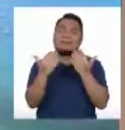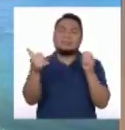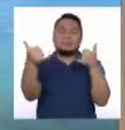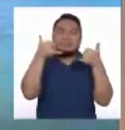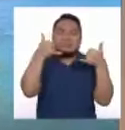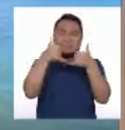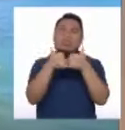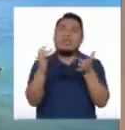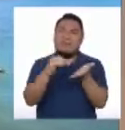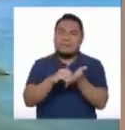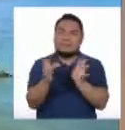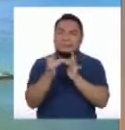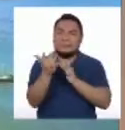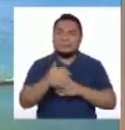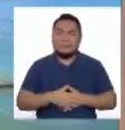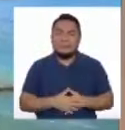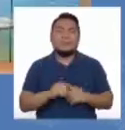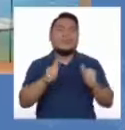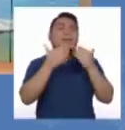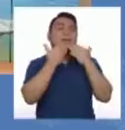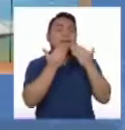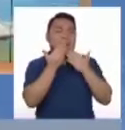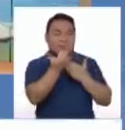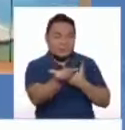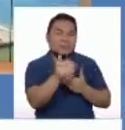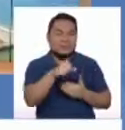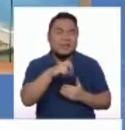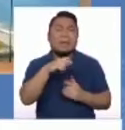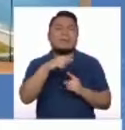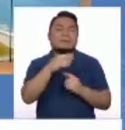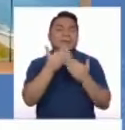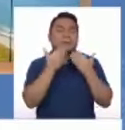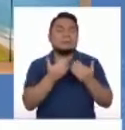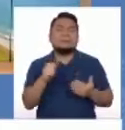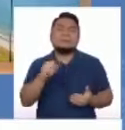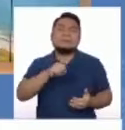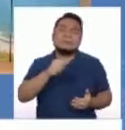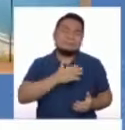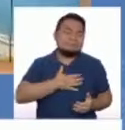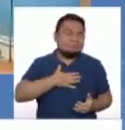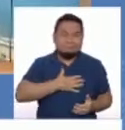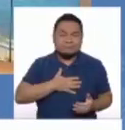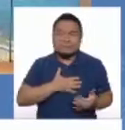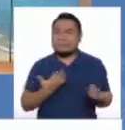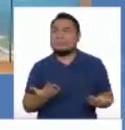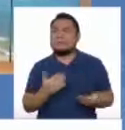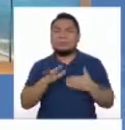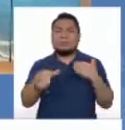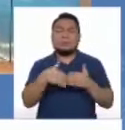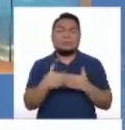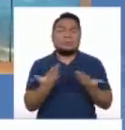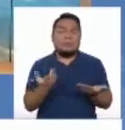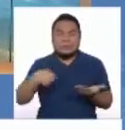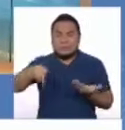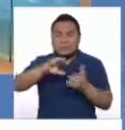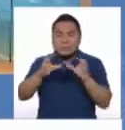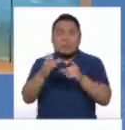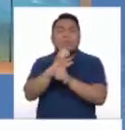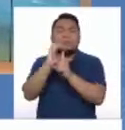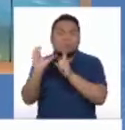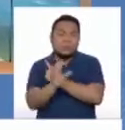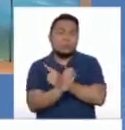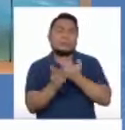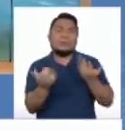acompañarnos. No, gracias a ti Patricia. Efectivamente, conmovido como seguramente todo el mundo de la cultura y